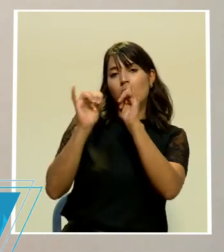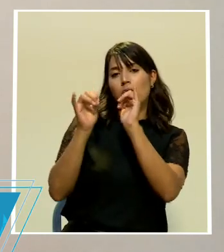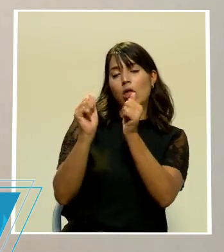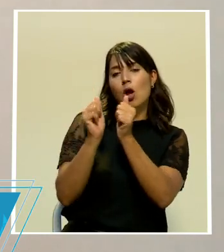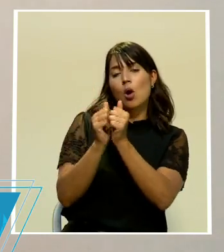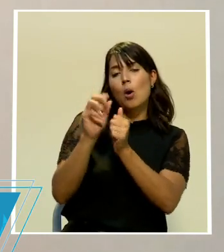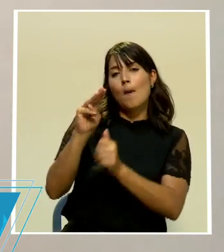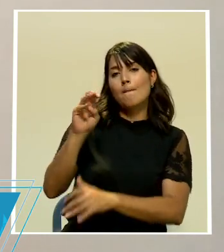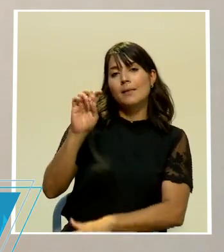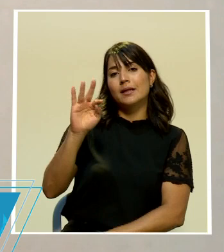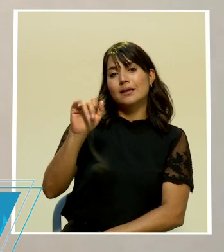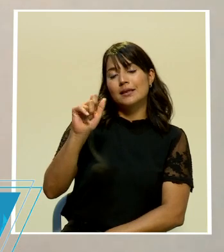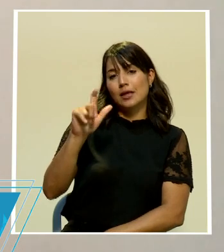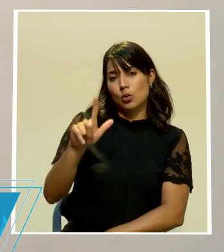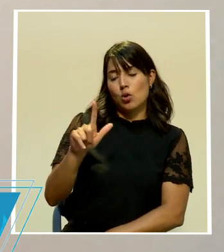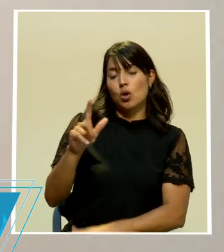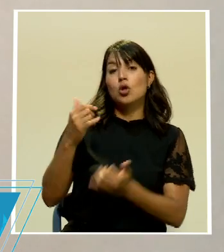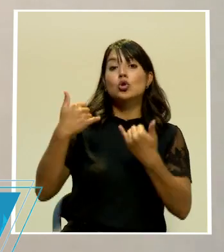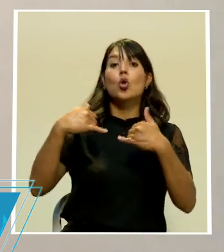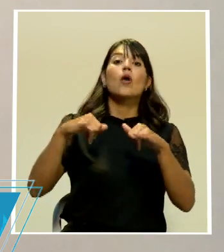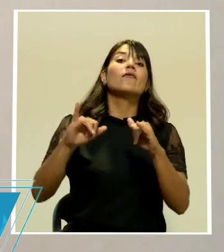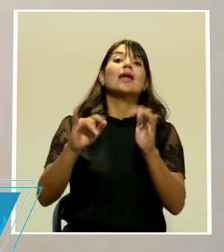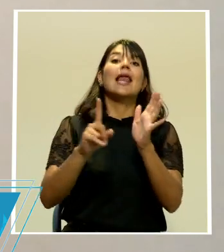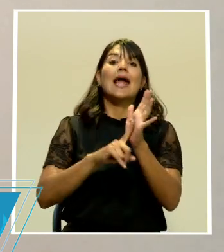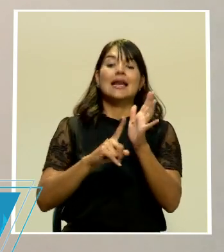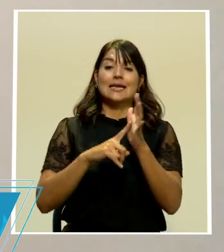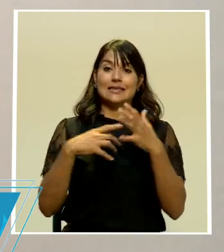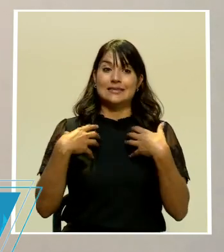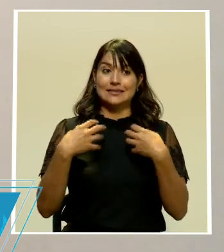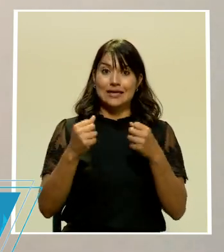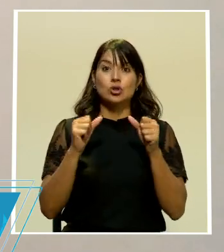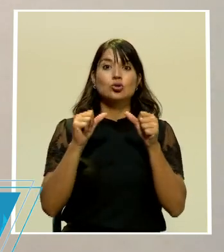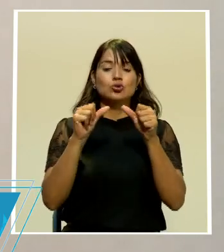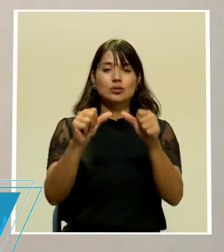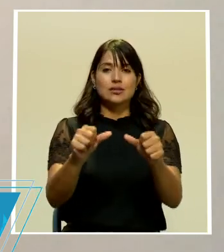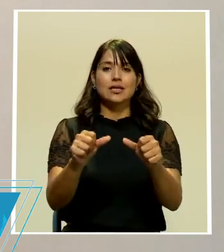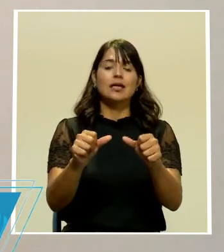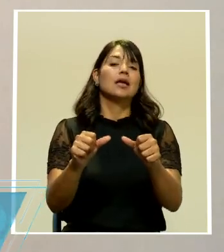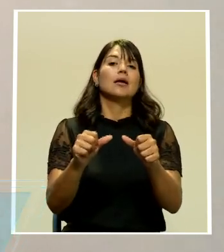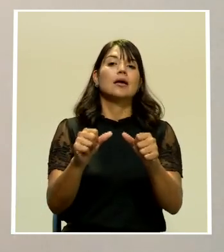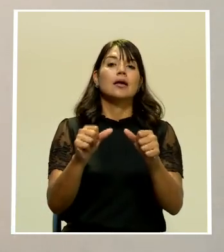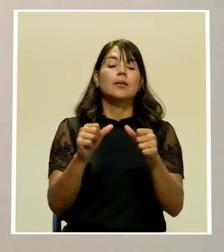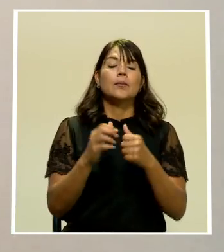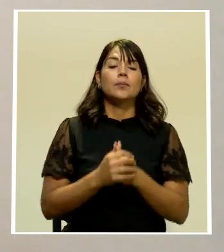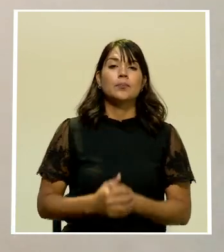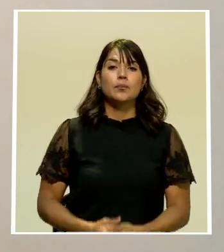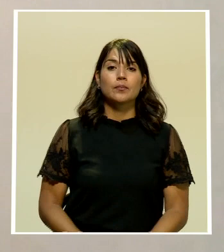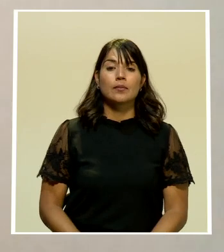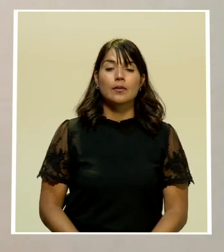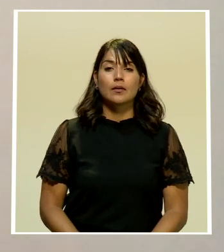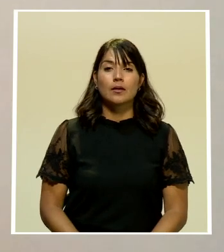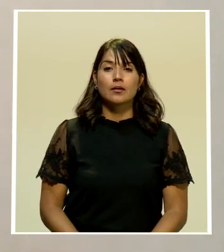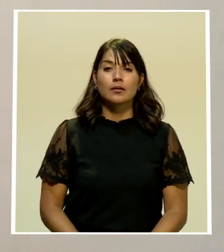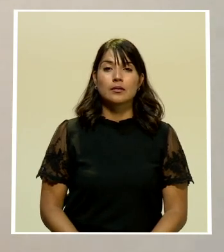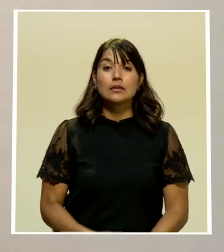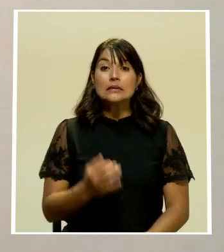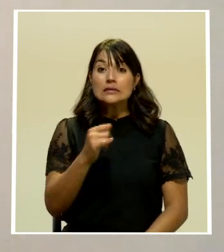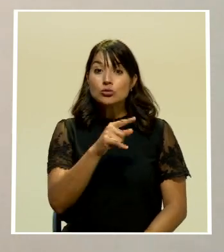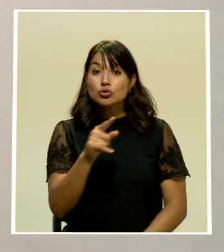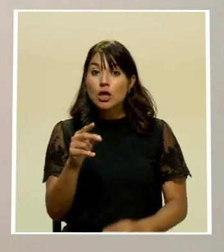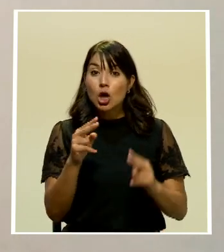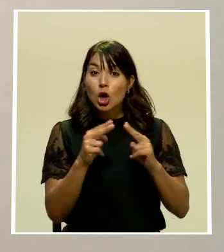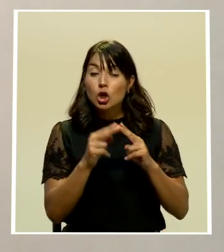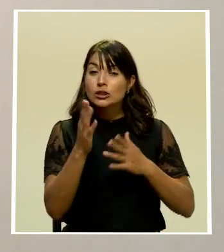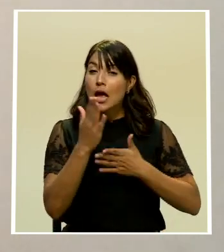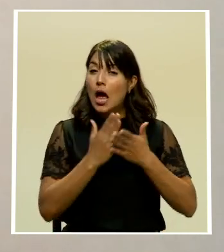del 2019 sigue vigente y ahí recientemente se añadió el producto licor fiesta blanca dicha alerta si conoce alguna